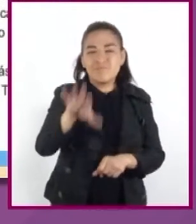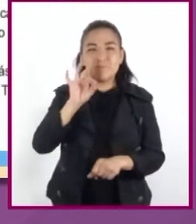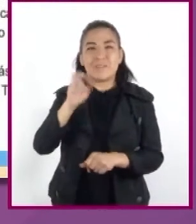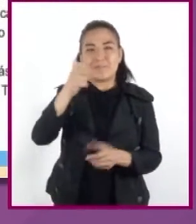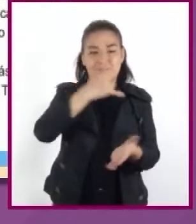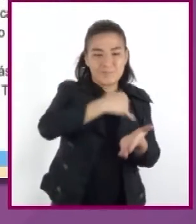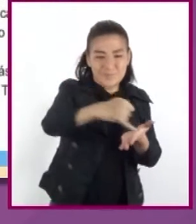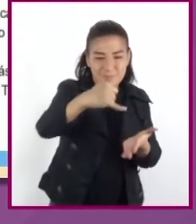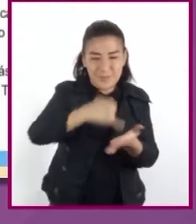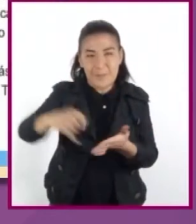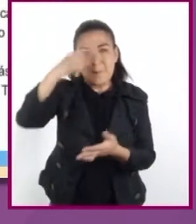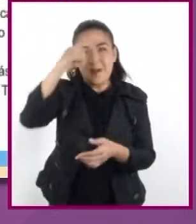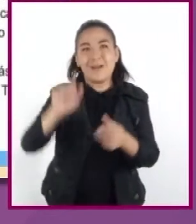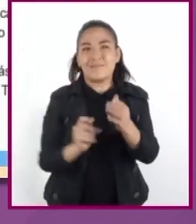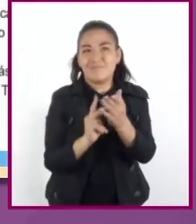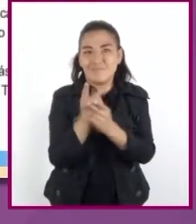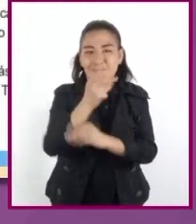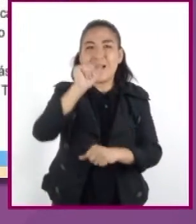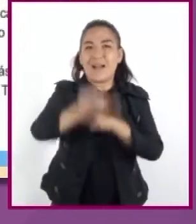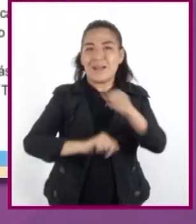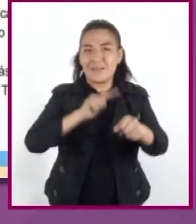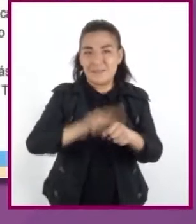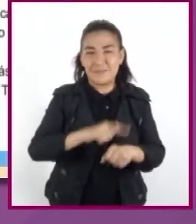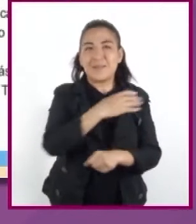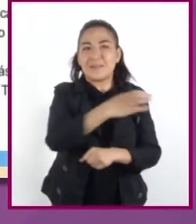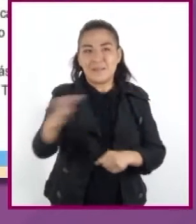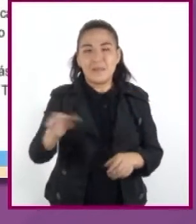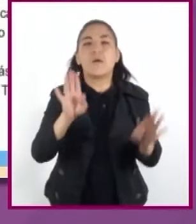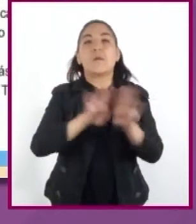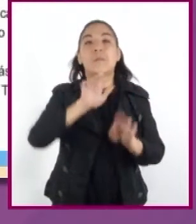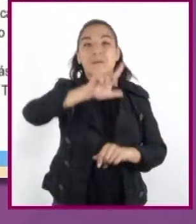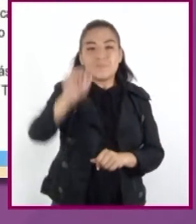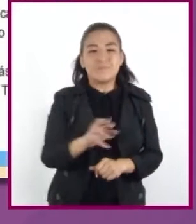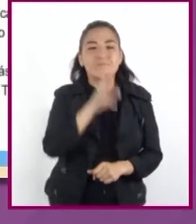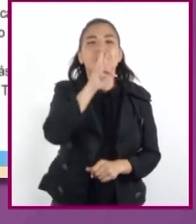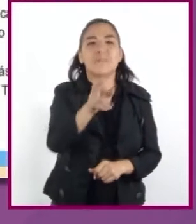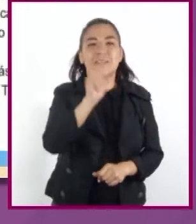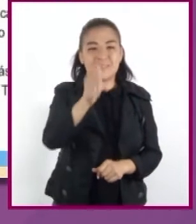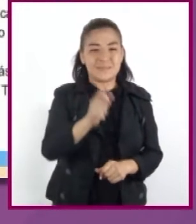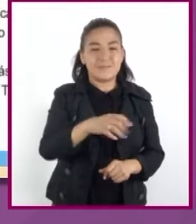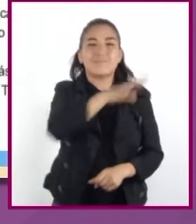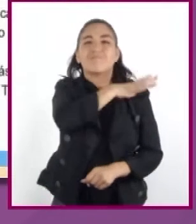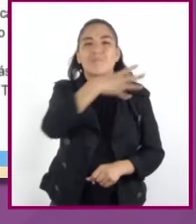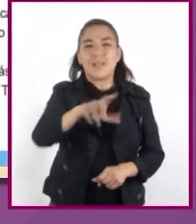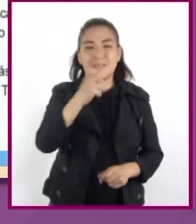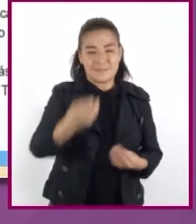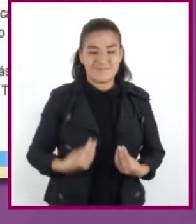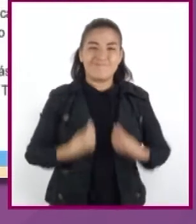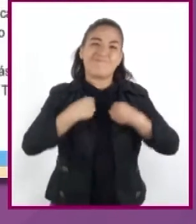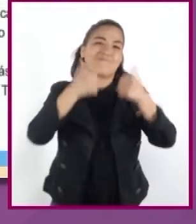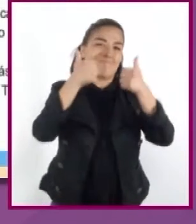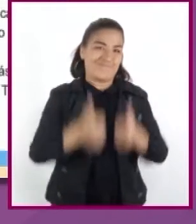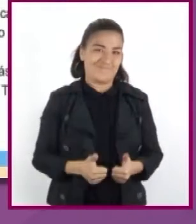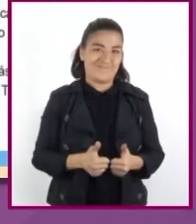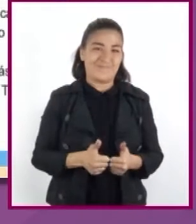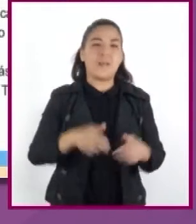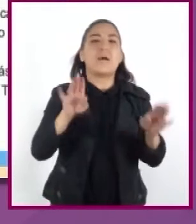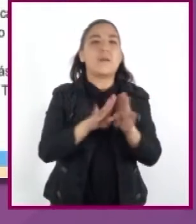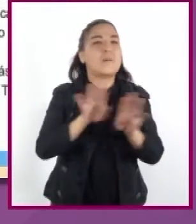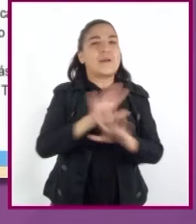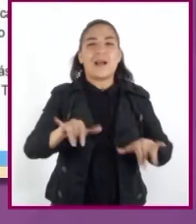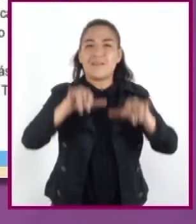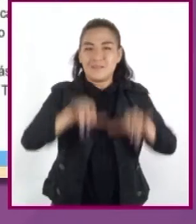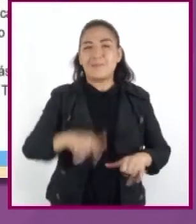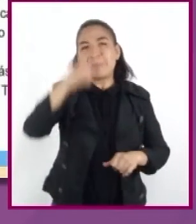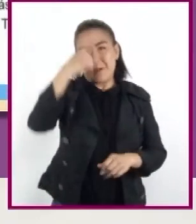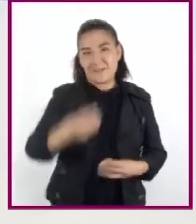agricultura como medio de subsistencia, lo que dio como resultado la generalización de la vida sedentaria y el establecimiento